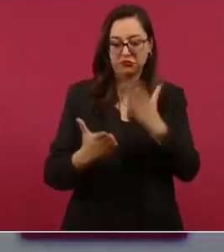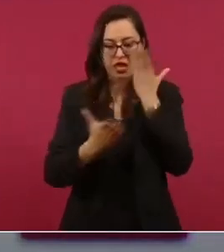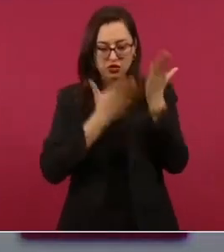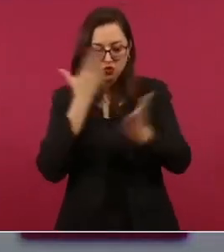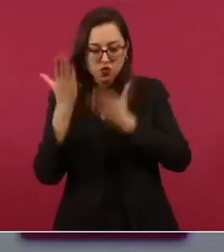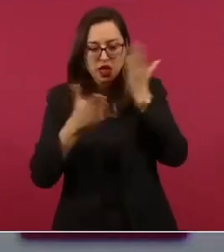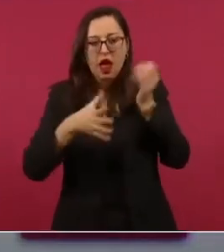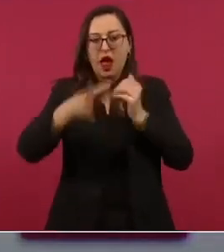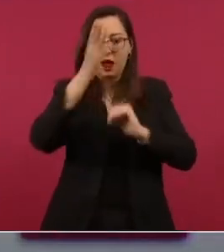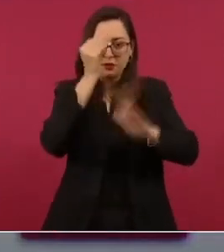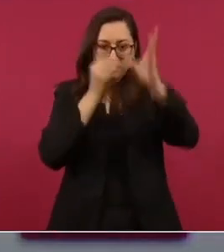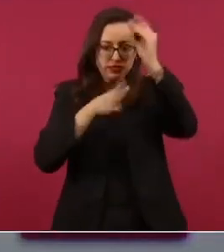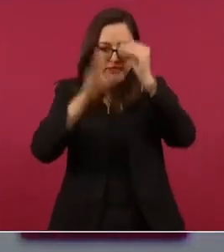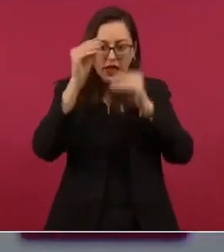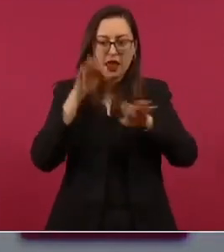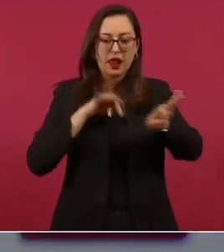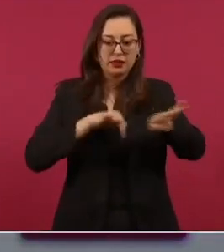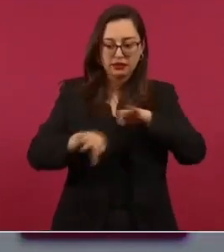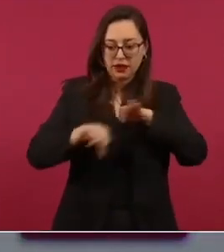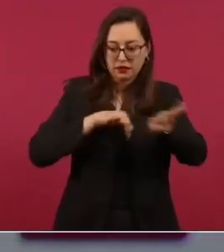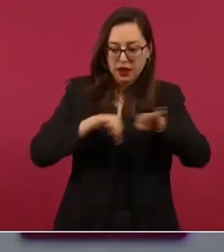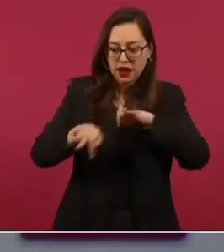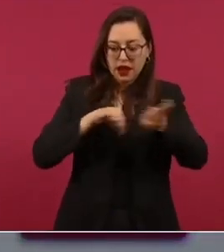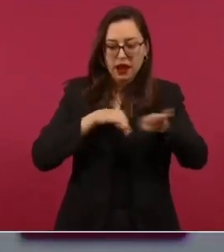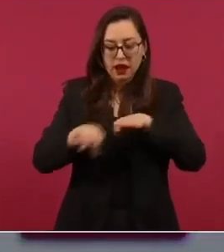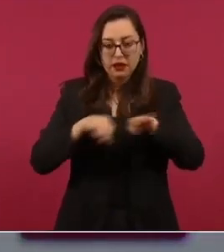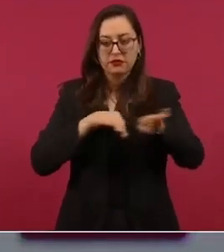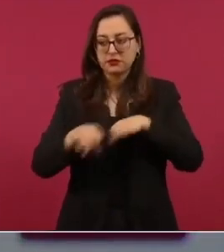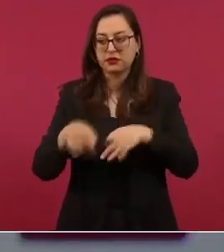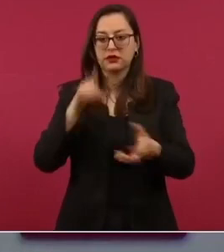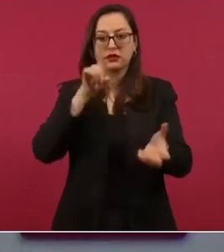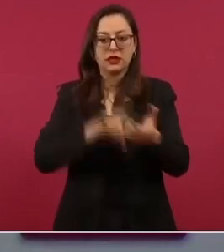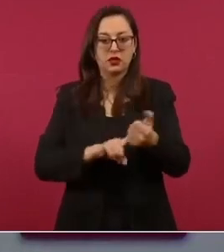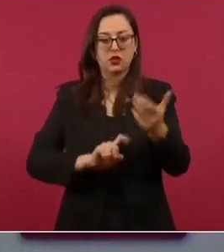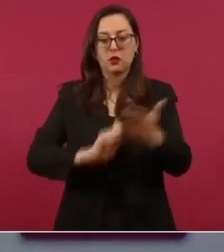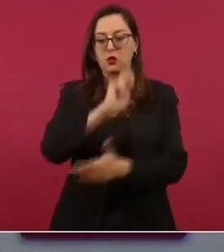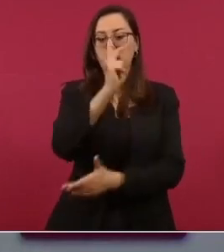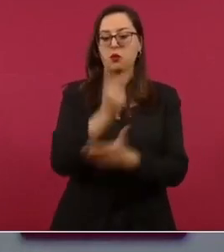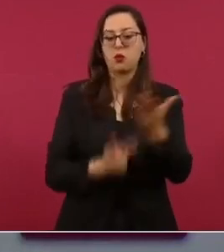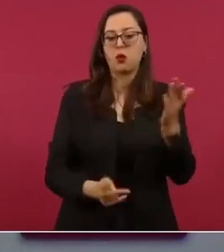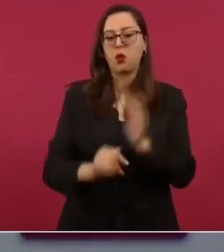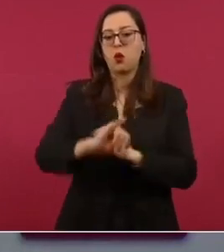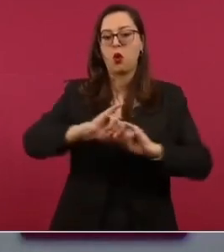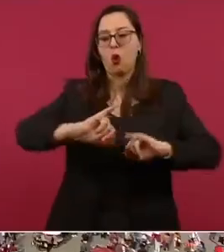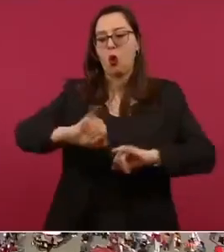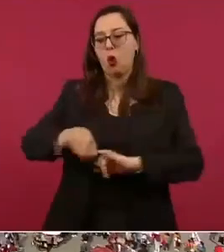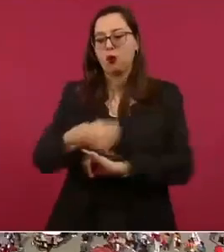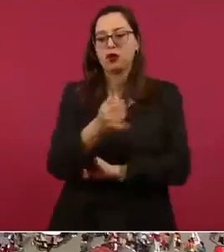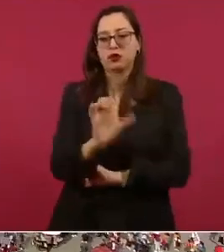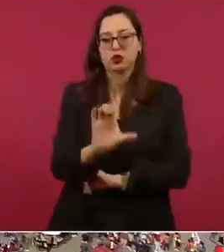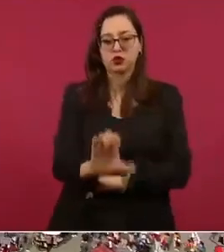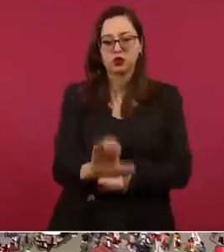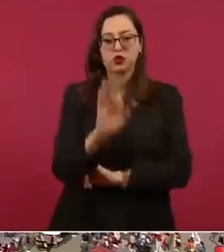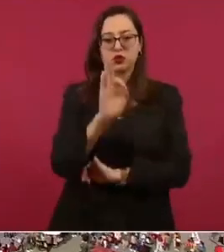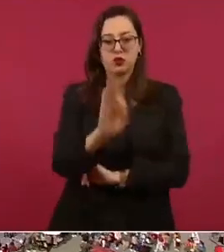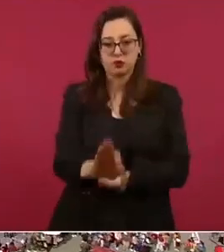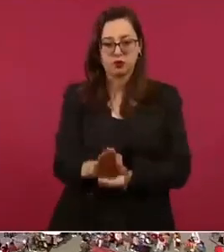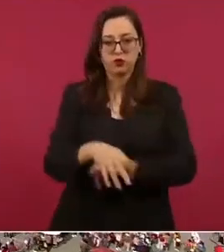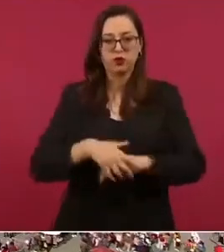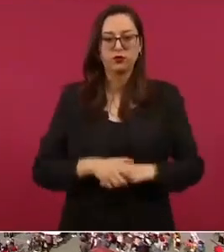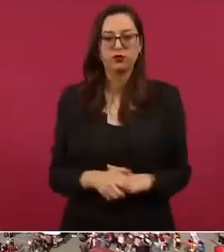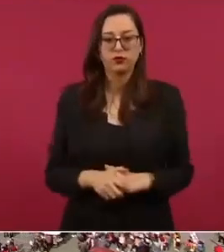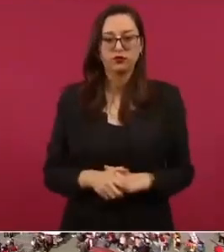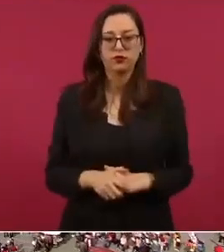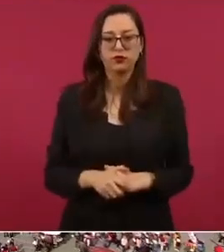como aprendices en el programa jóvenes construyendo el